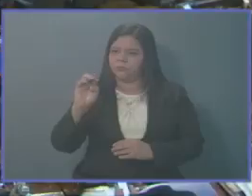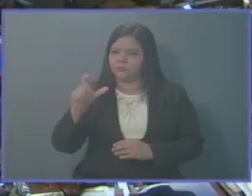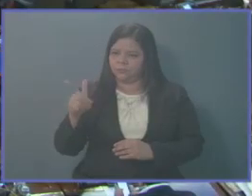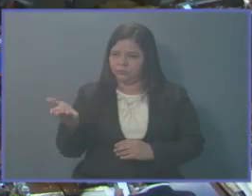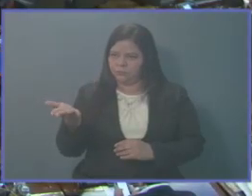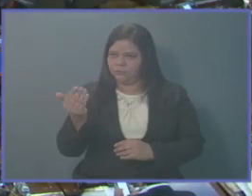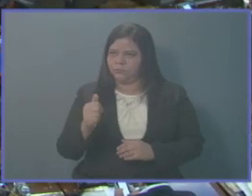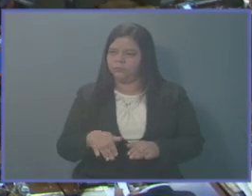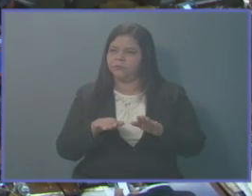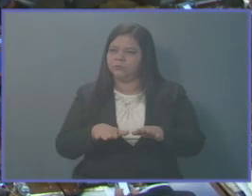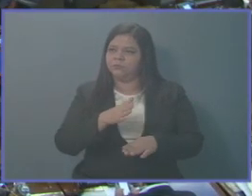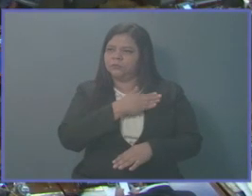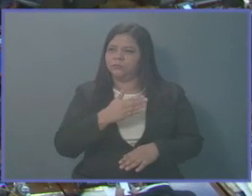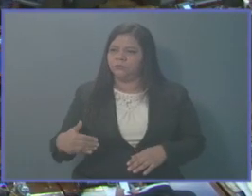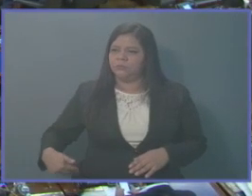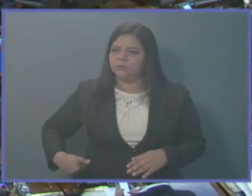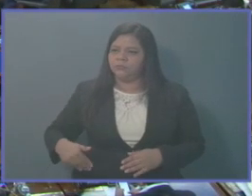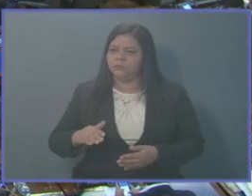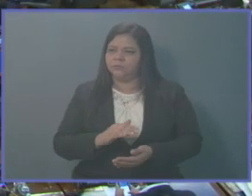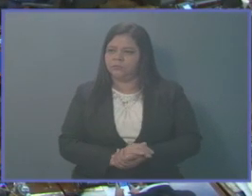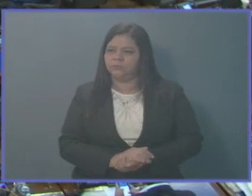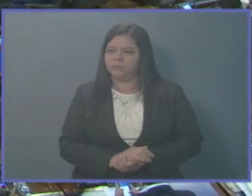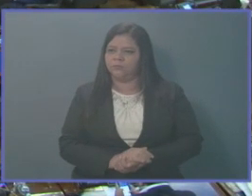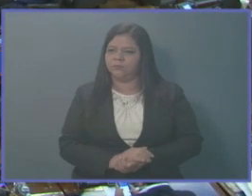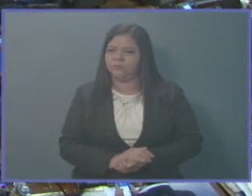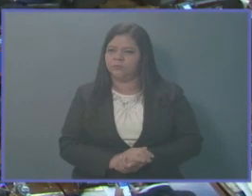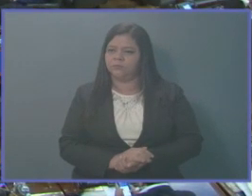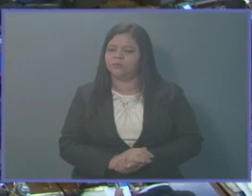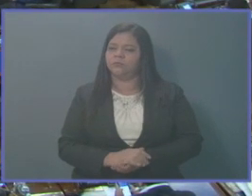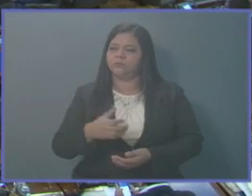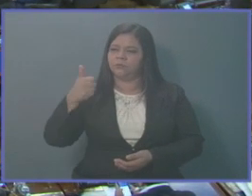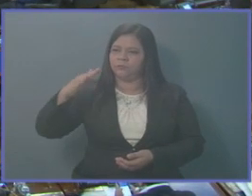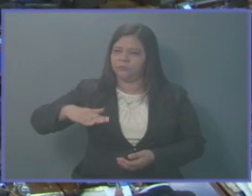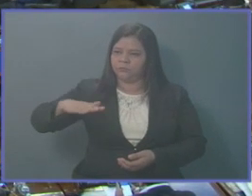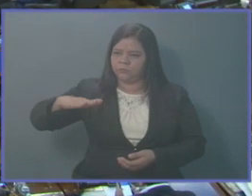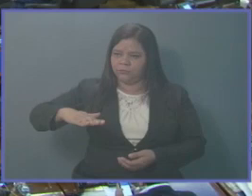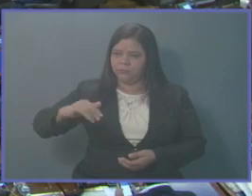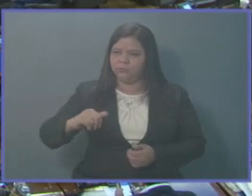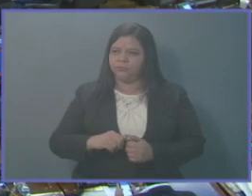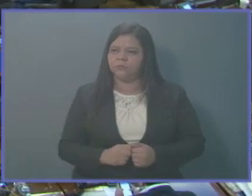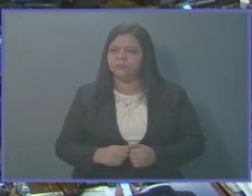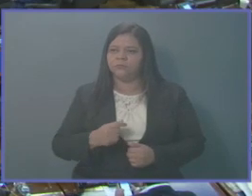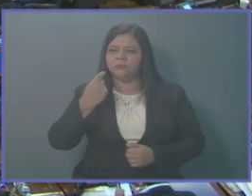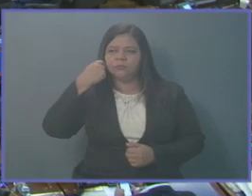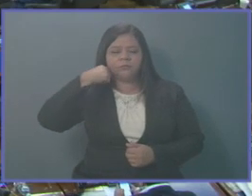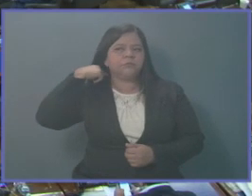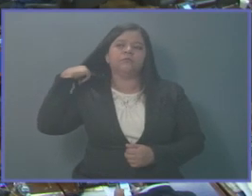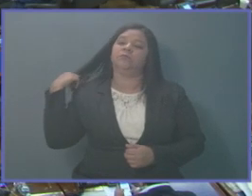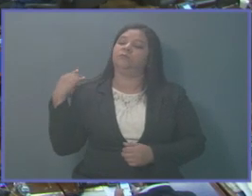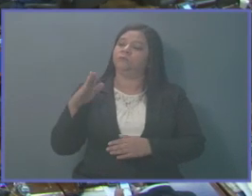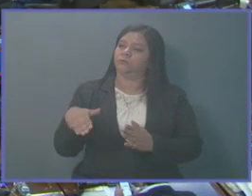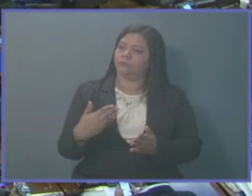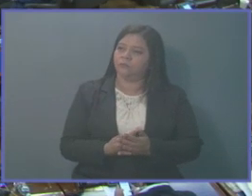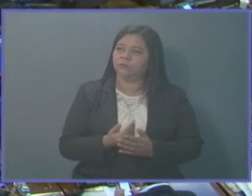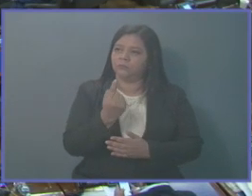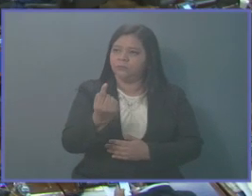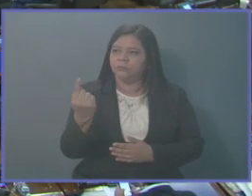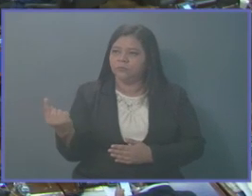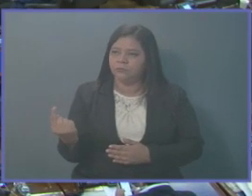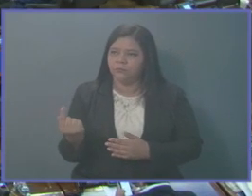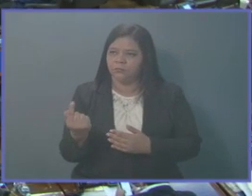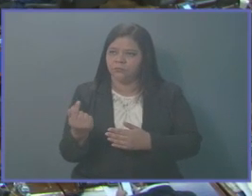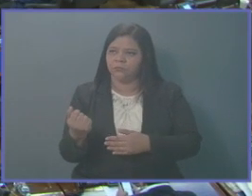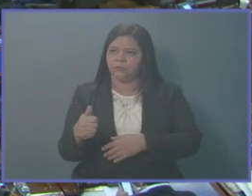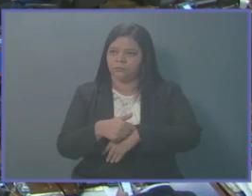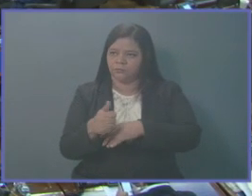Muchas gracias, señor Presidente. Buenas tardes, estimados miembros de este órgano del Estado.